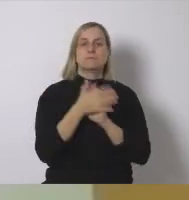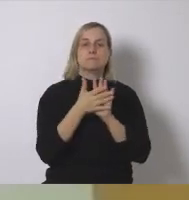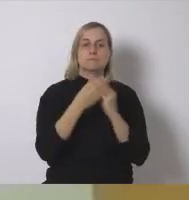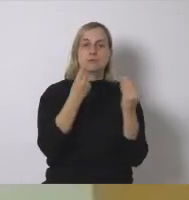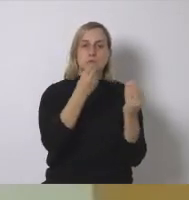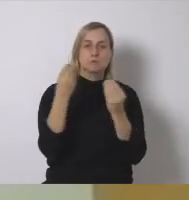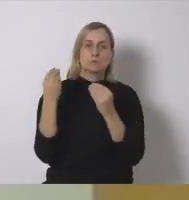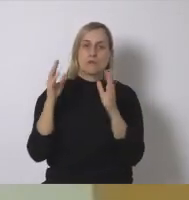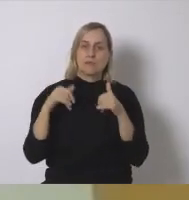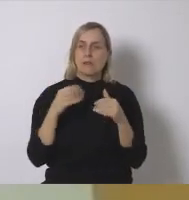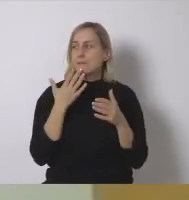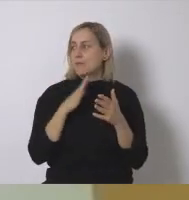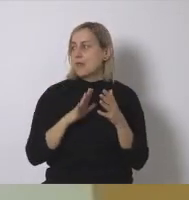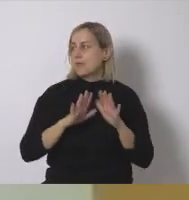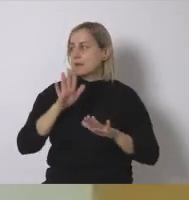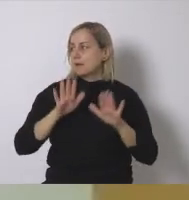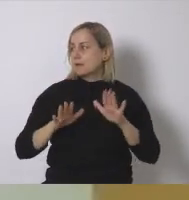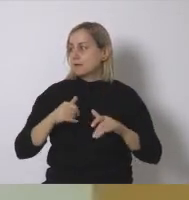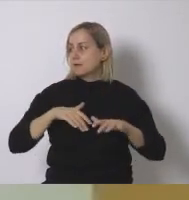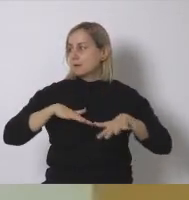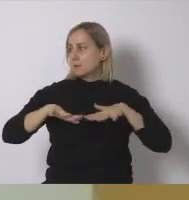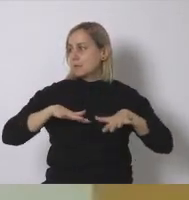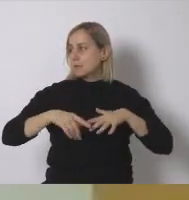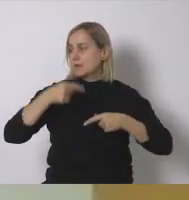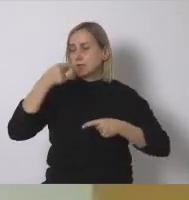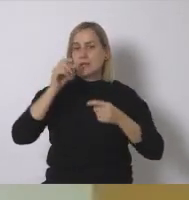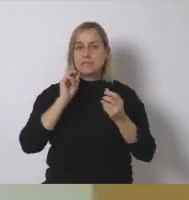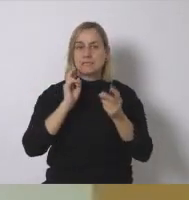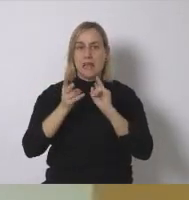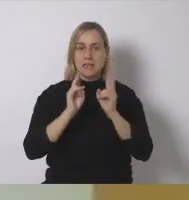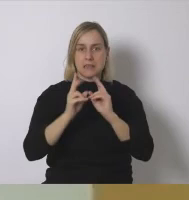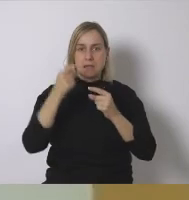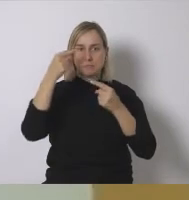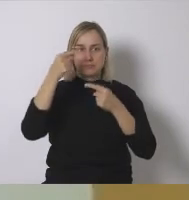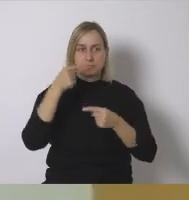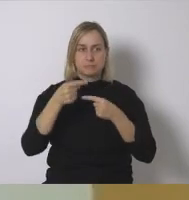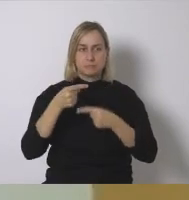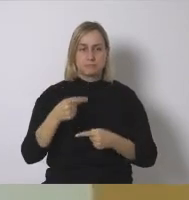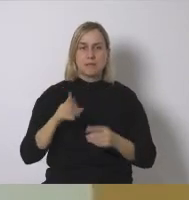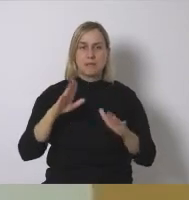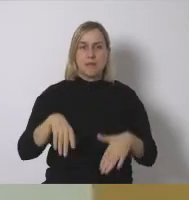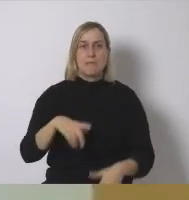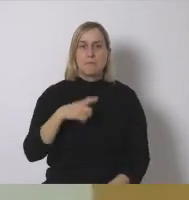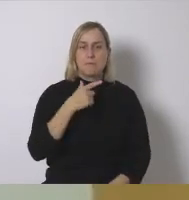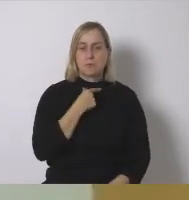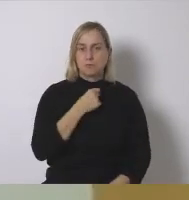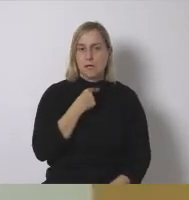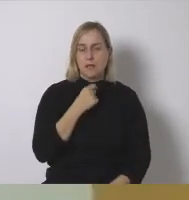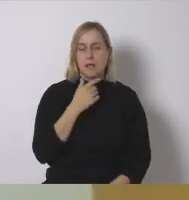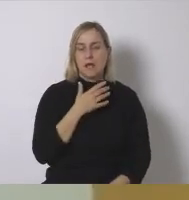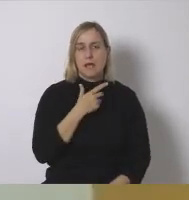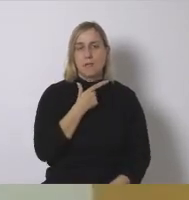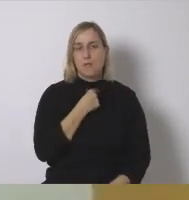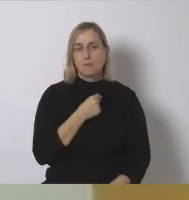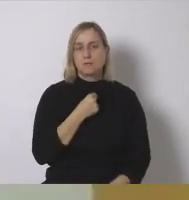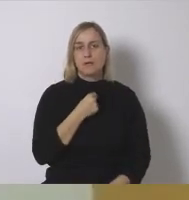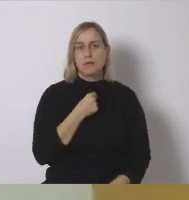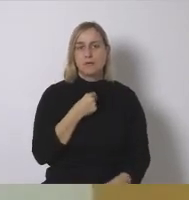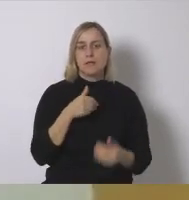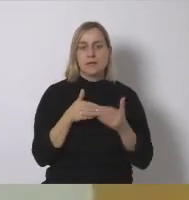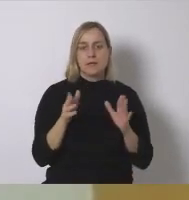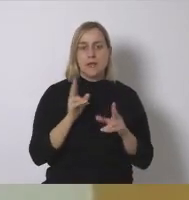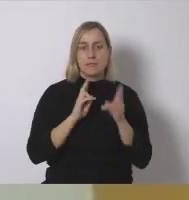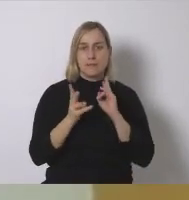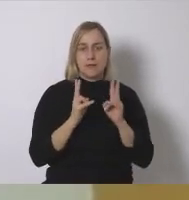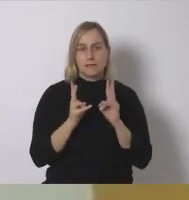has comentado muchas otras cosas pero veo que hay bastante movimiento en el chat y por lo tanto me